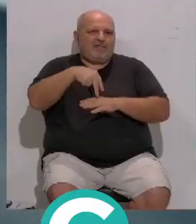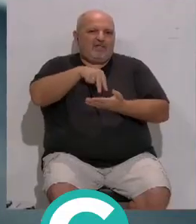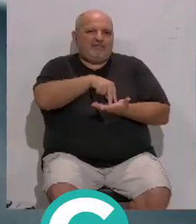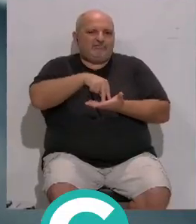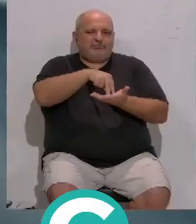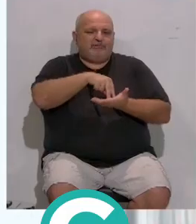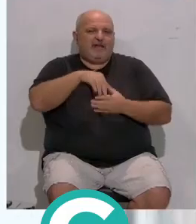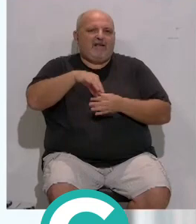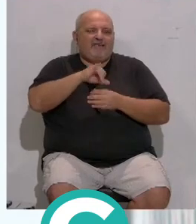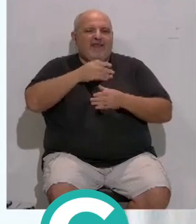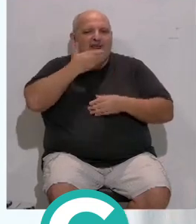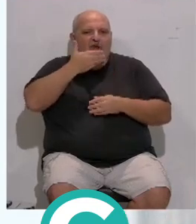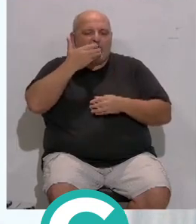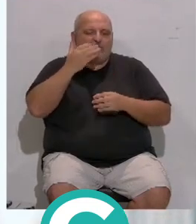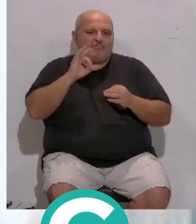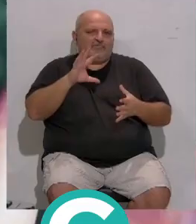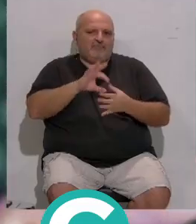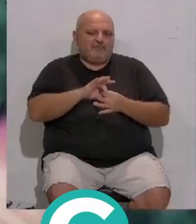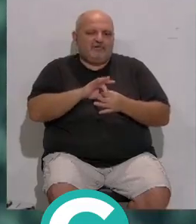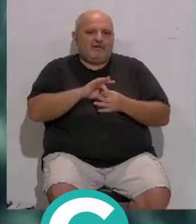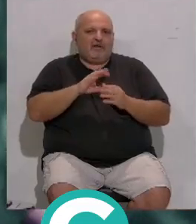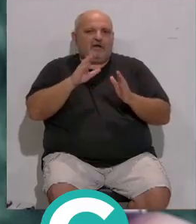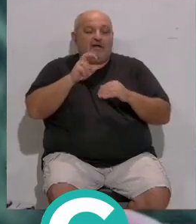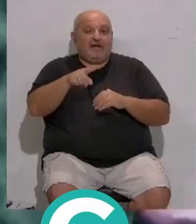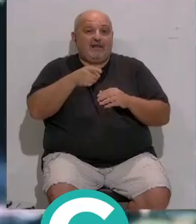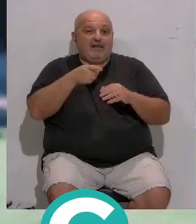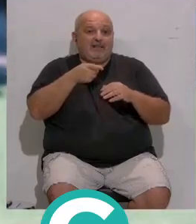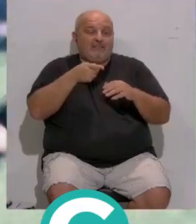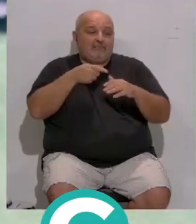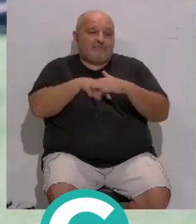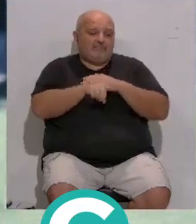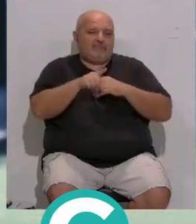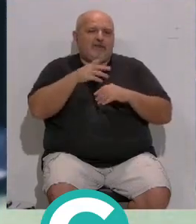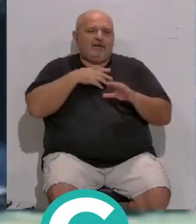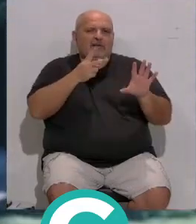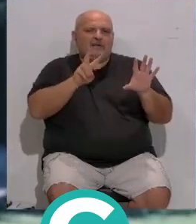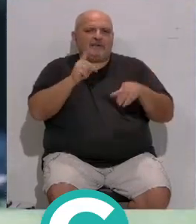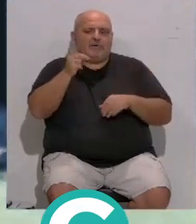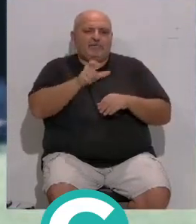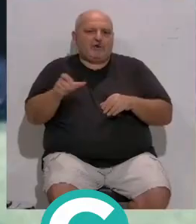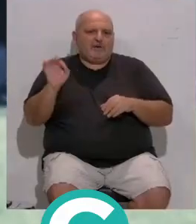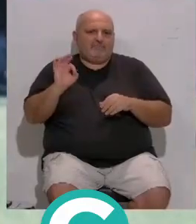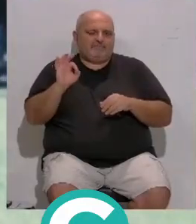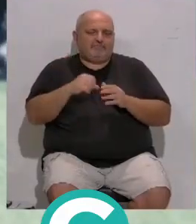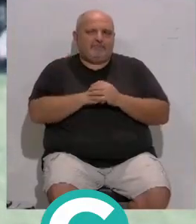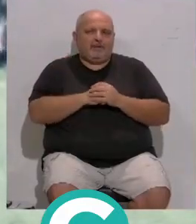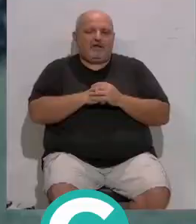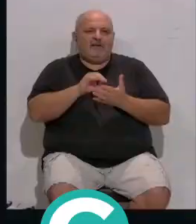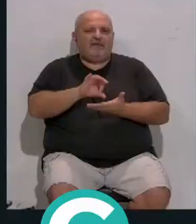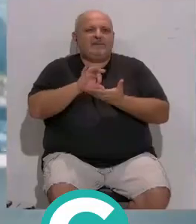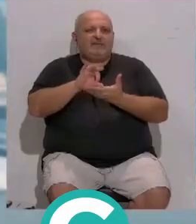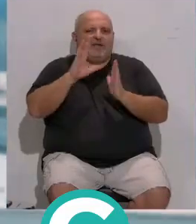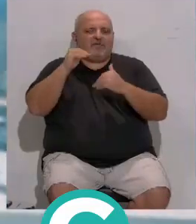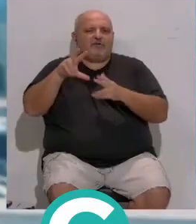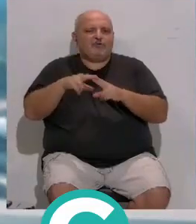proyecto Café y Calor en la línea. A través de esta acción se ha atendido a 71 personas. En los servicios de